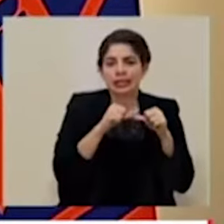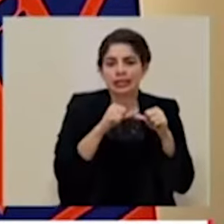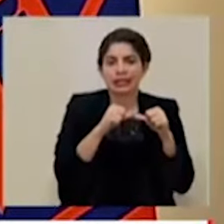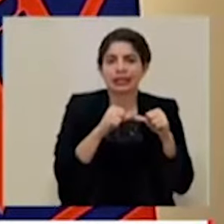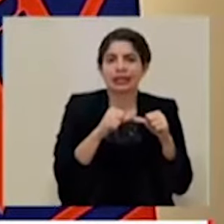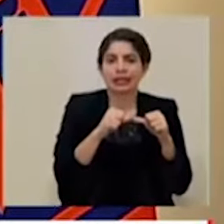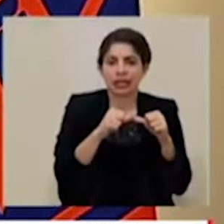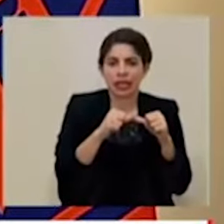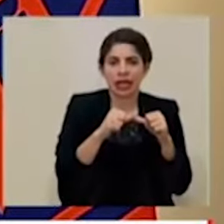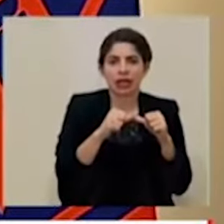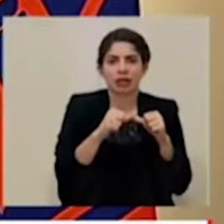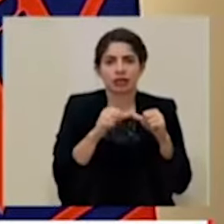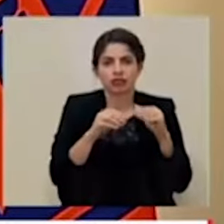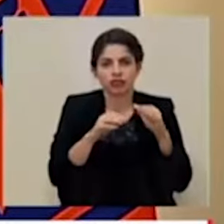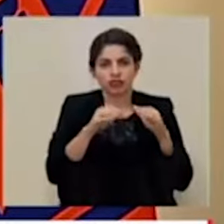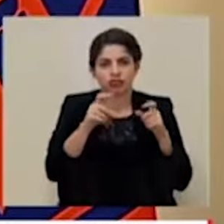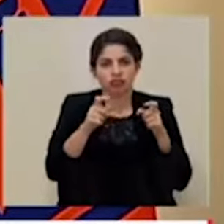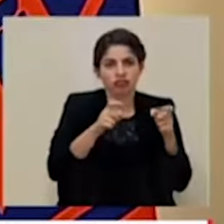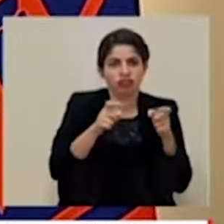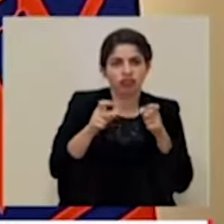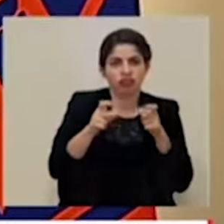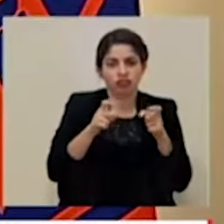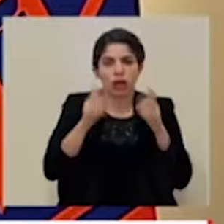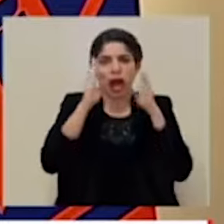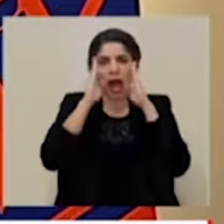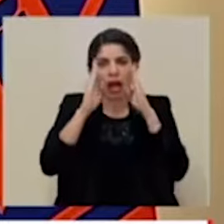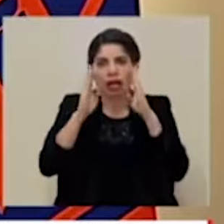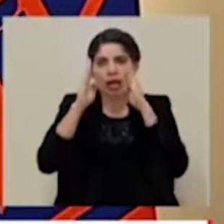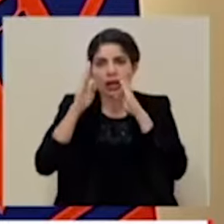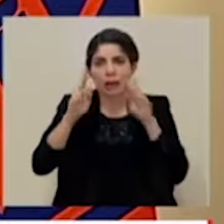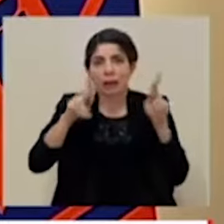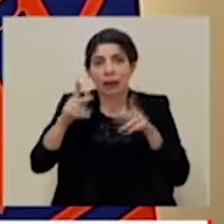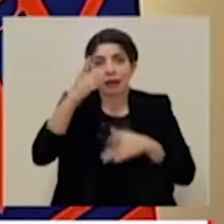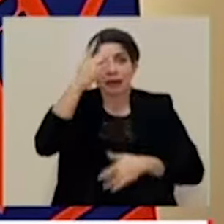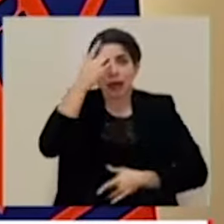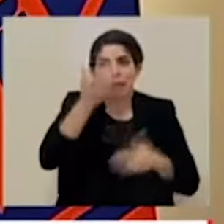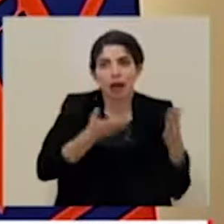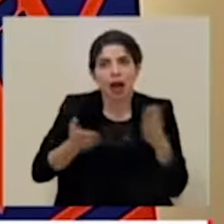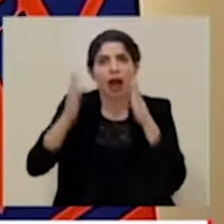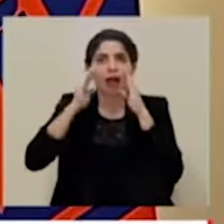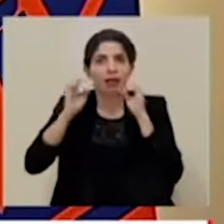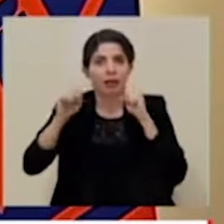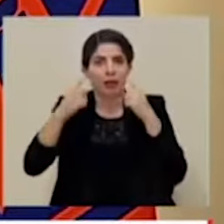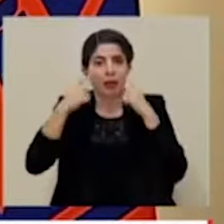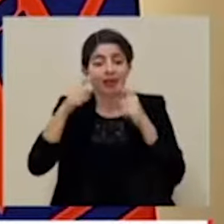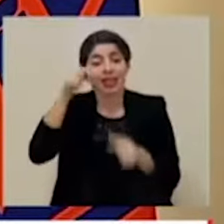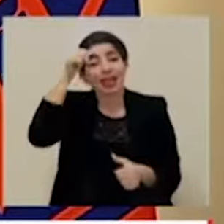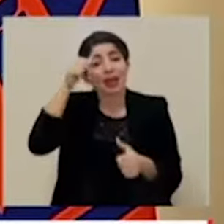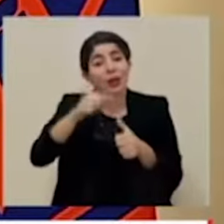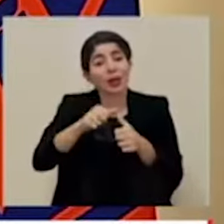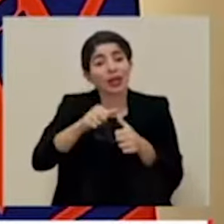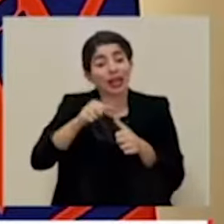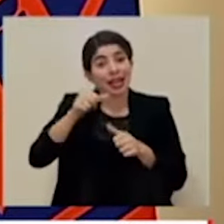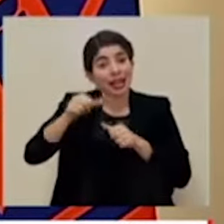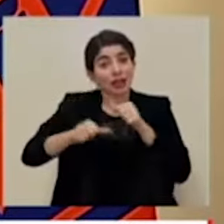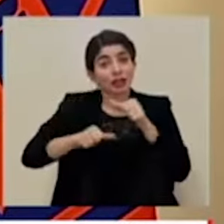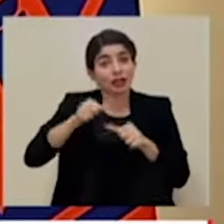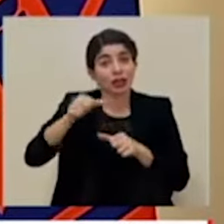capacidad de atender a las personas que enferman. Recordemos que el esfuerzo aquí no está